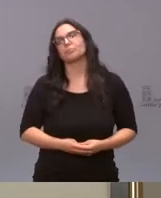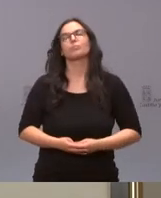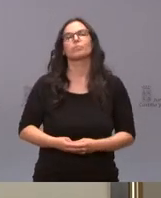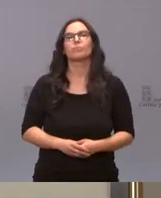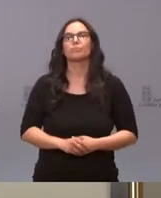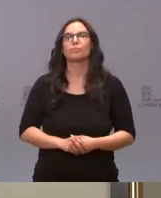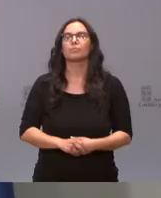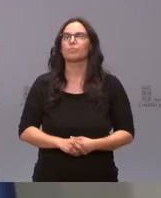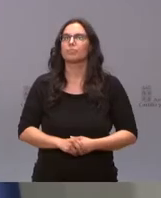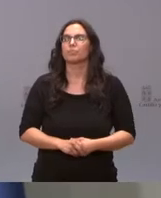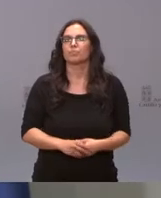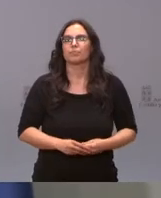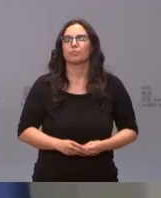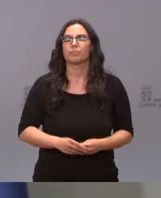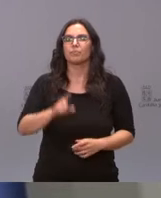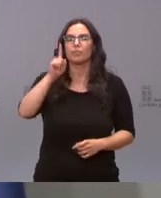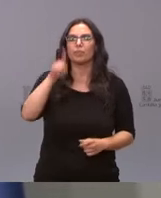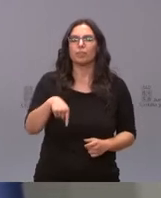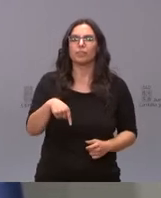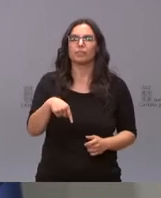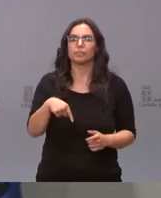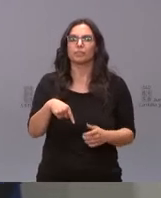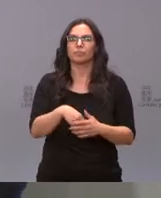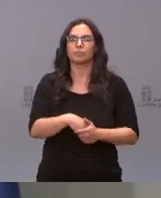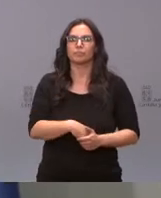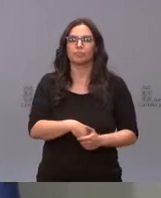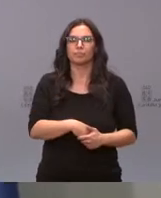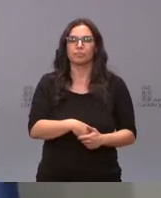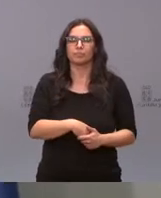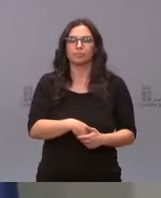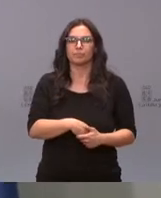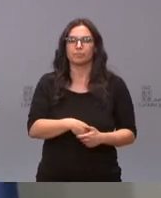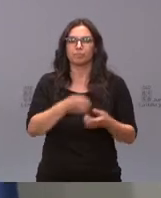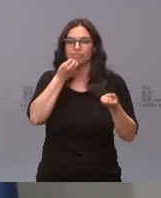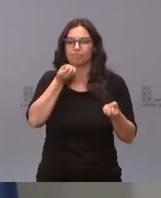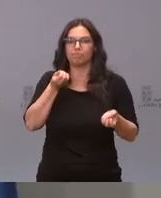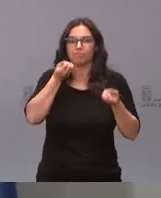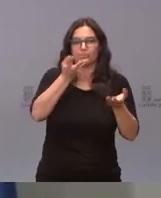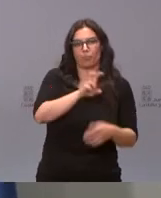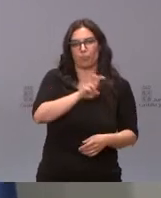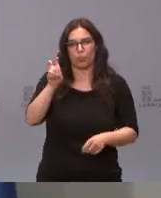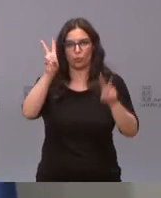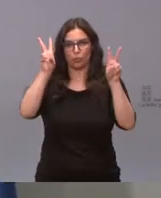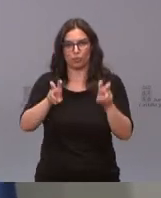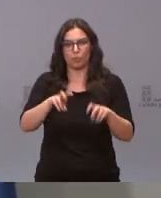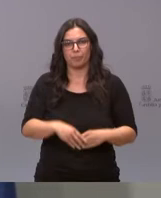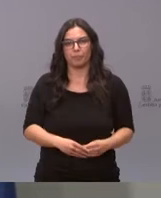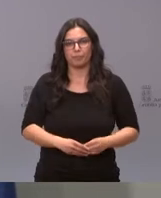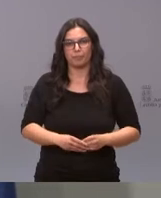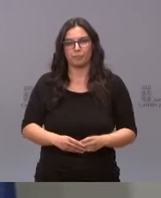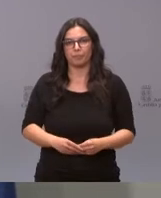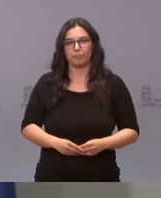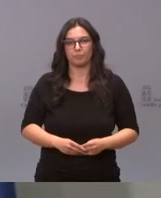Bueno, vamos también a comentar algún otro asunto comentado